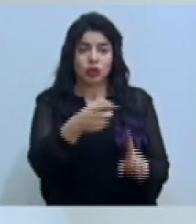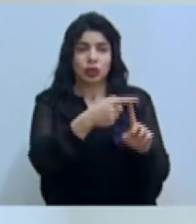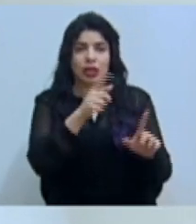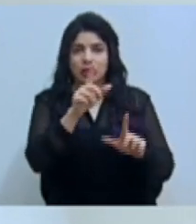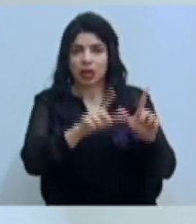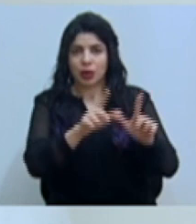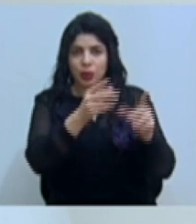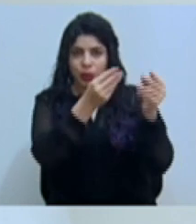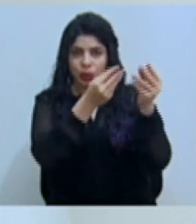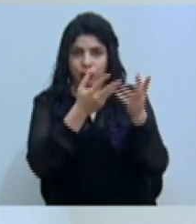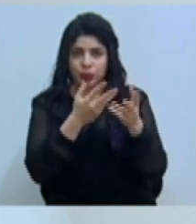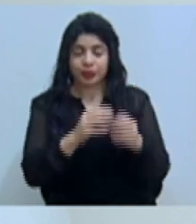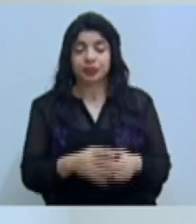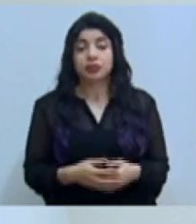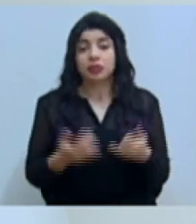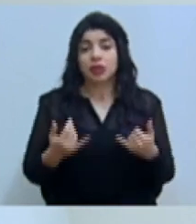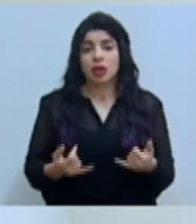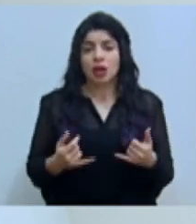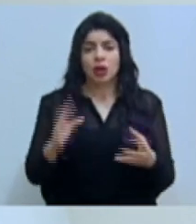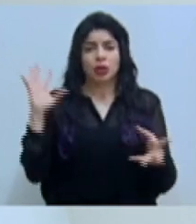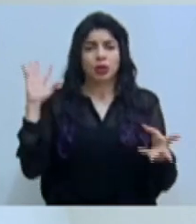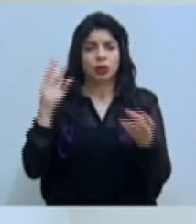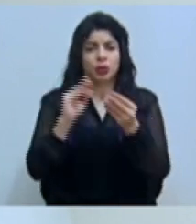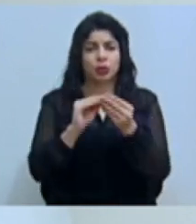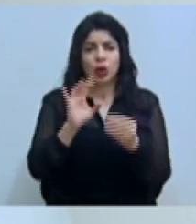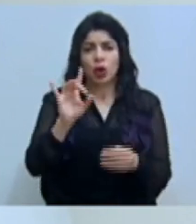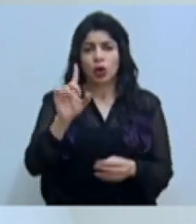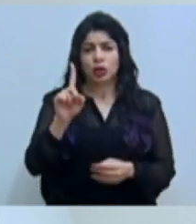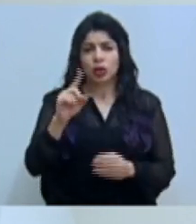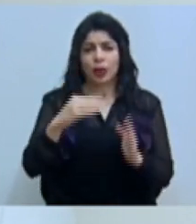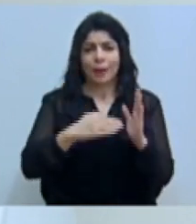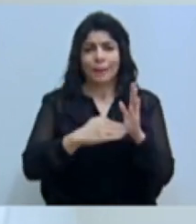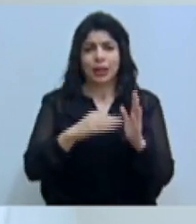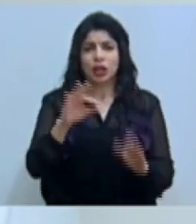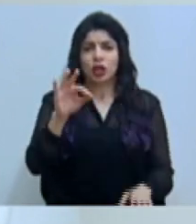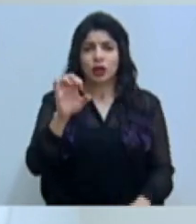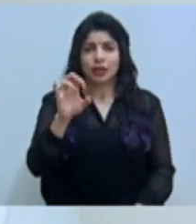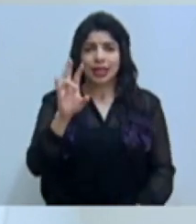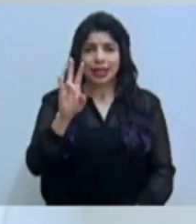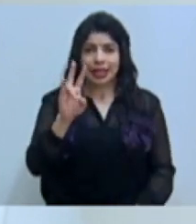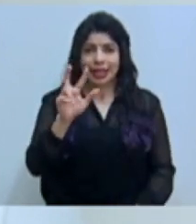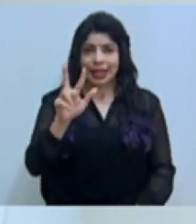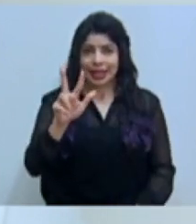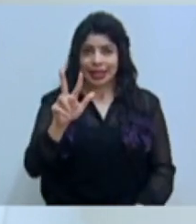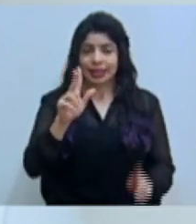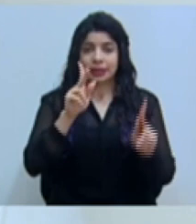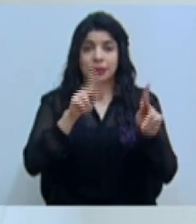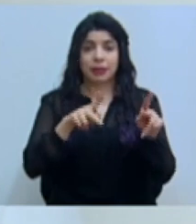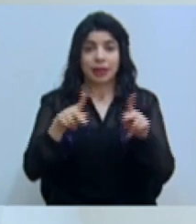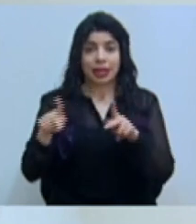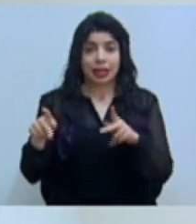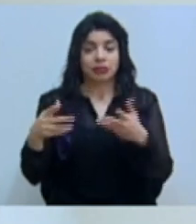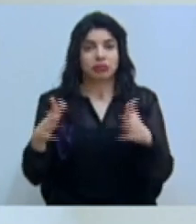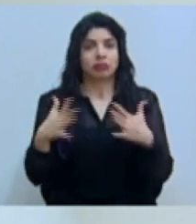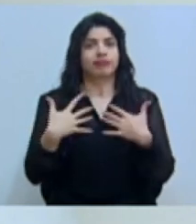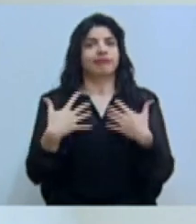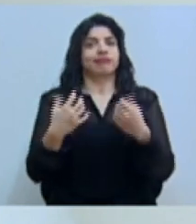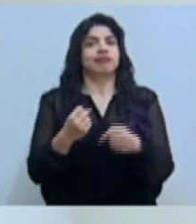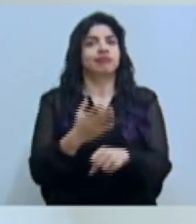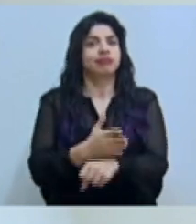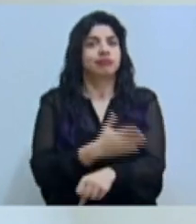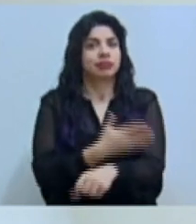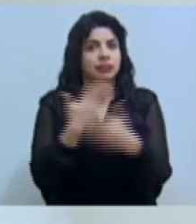laboratorio. Se contabilizan 81.973 personas recuperadas.